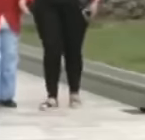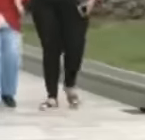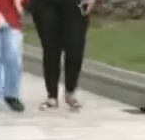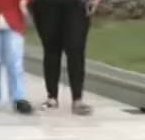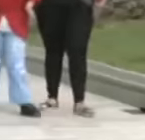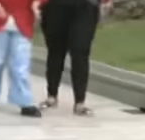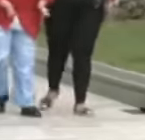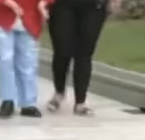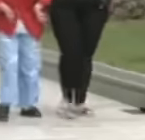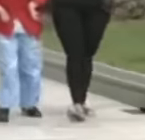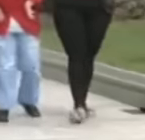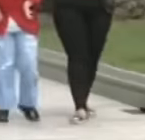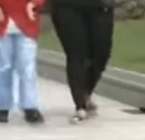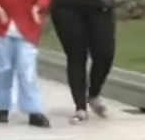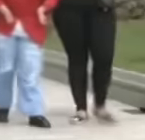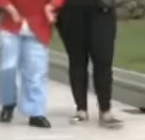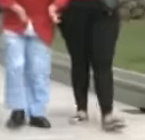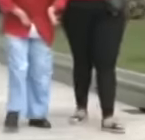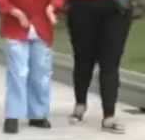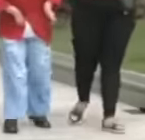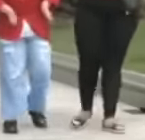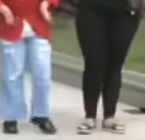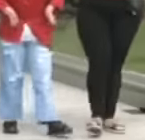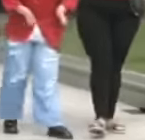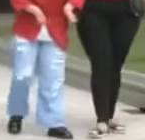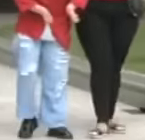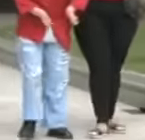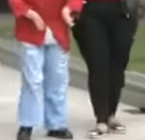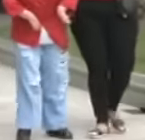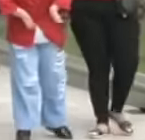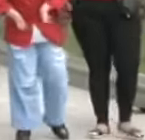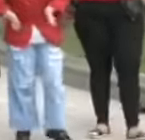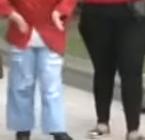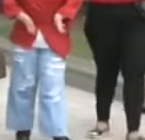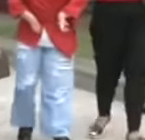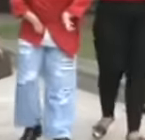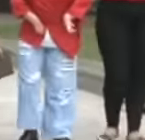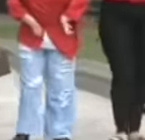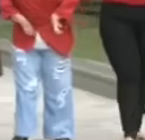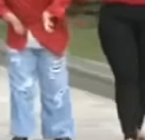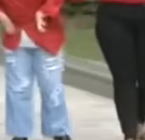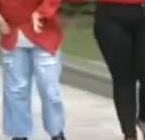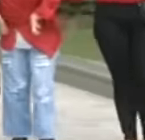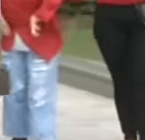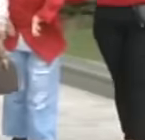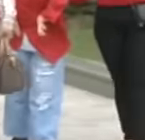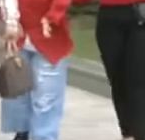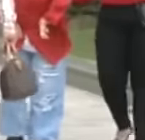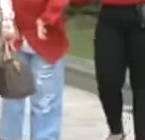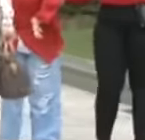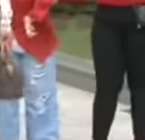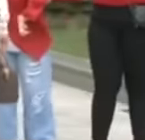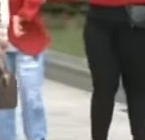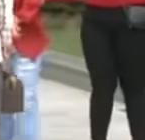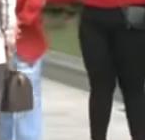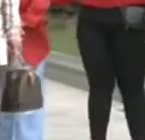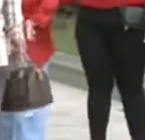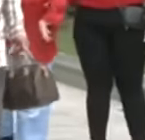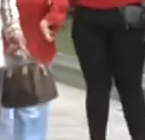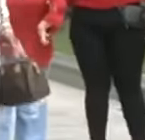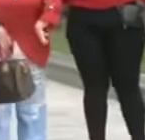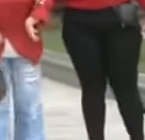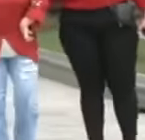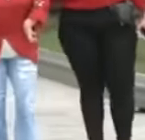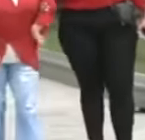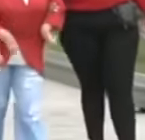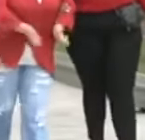al Ejecutivo Nacional a los fines de la promulgación por parte del presidente de la República, Nicolás Maduro Moros. En el marco de la agenda